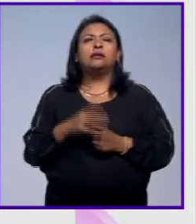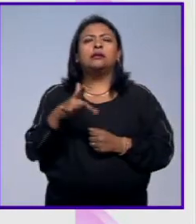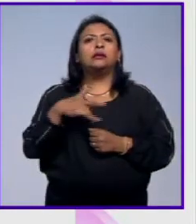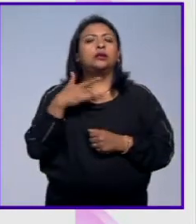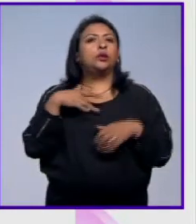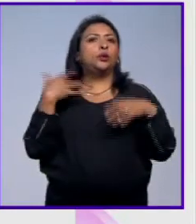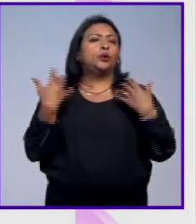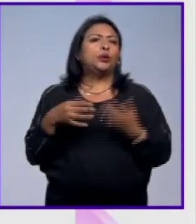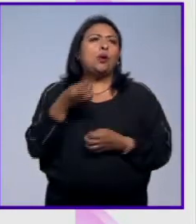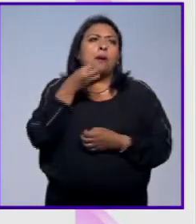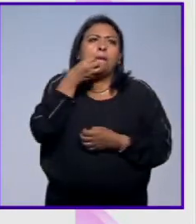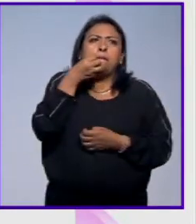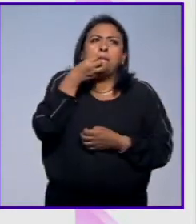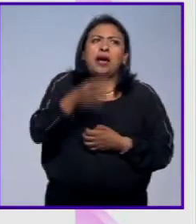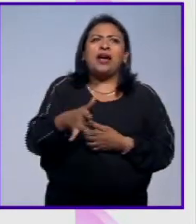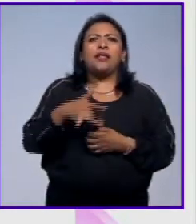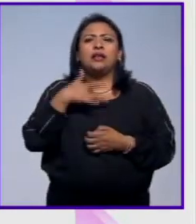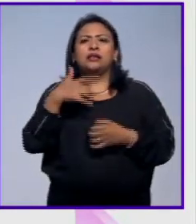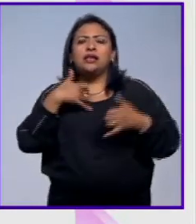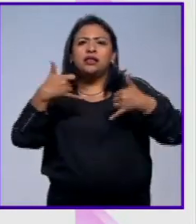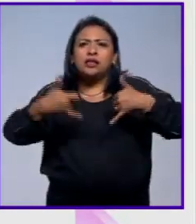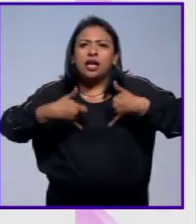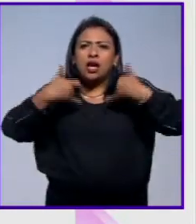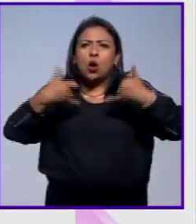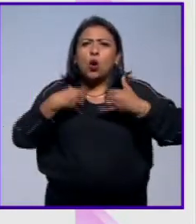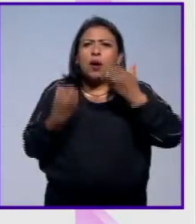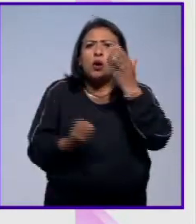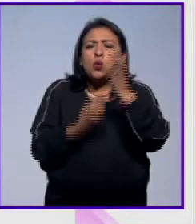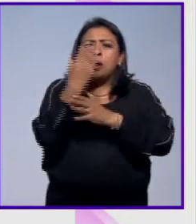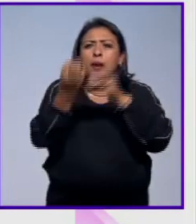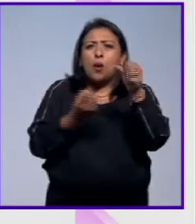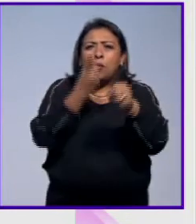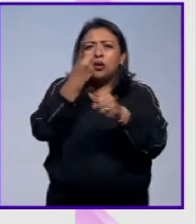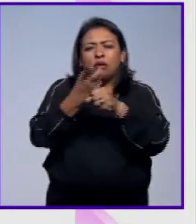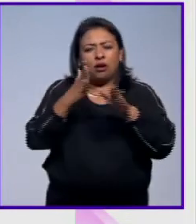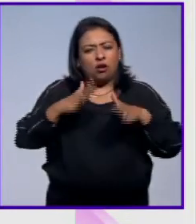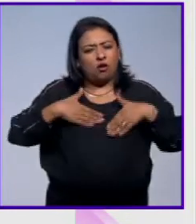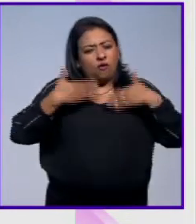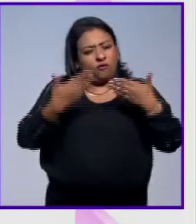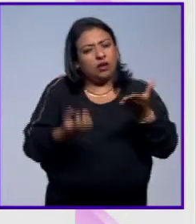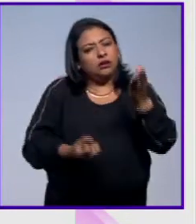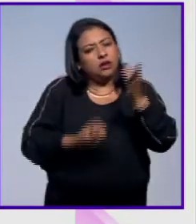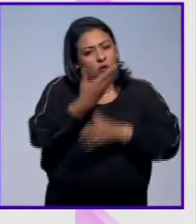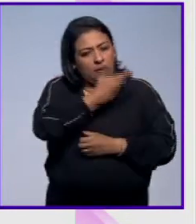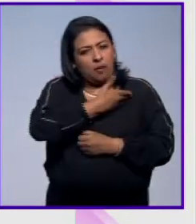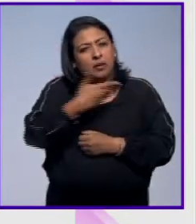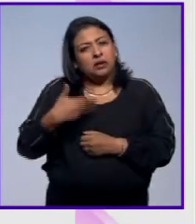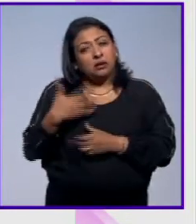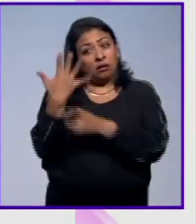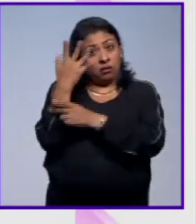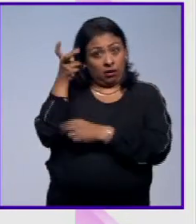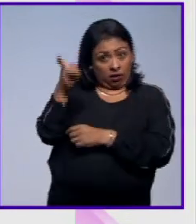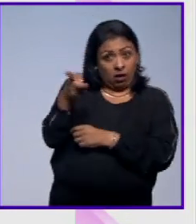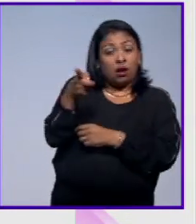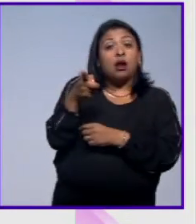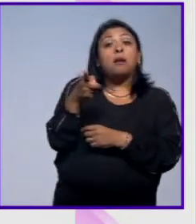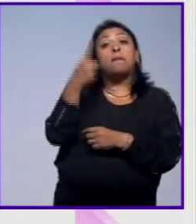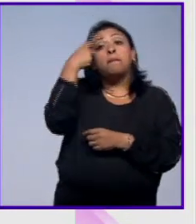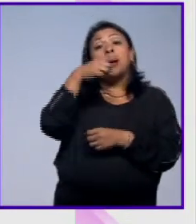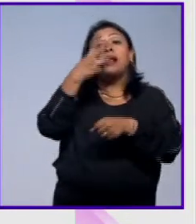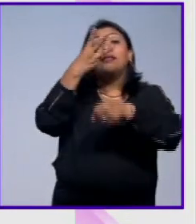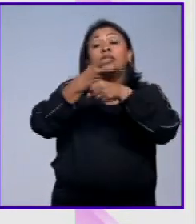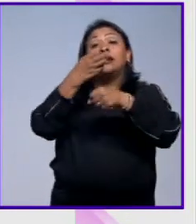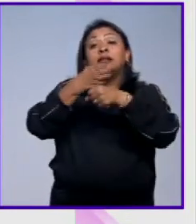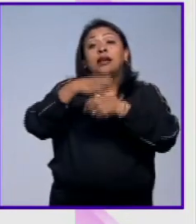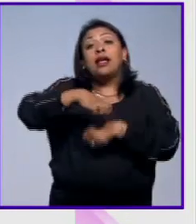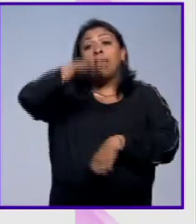fantástico se siente que la juventud va a tener nuevas oportunidades confiamos en el nuevo presidente como él lo dijo para los de la tercera